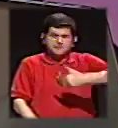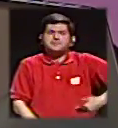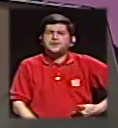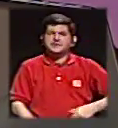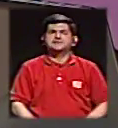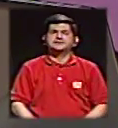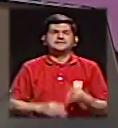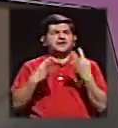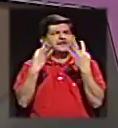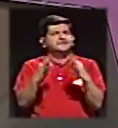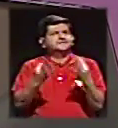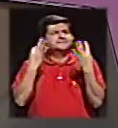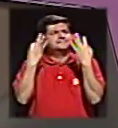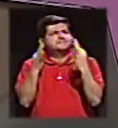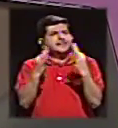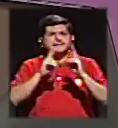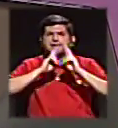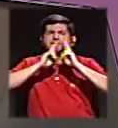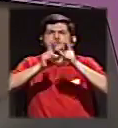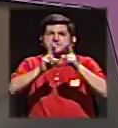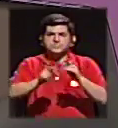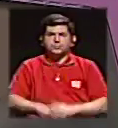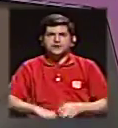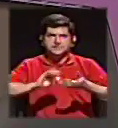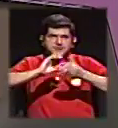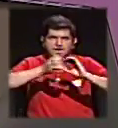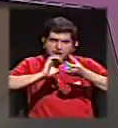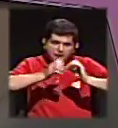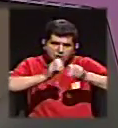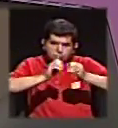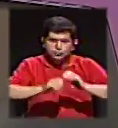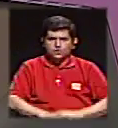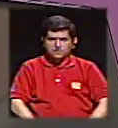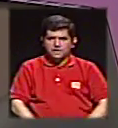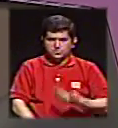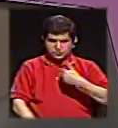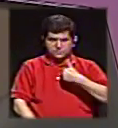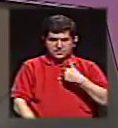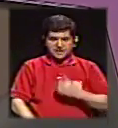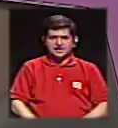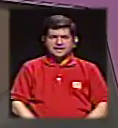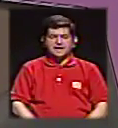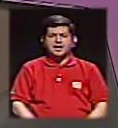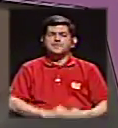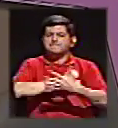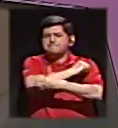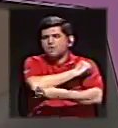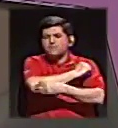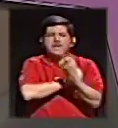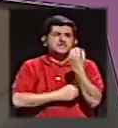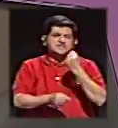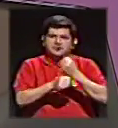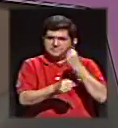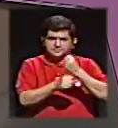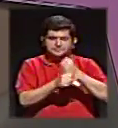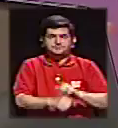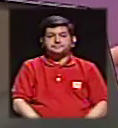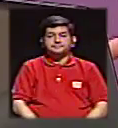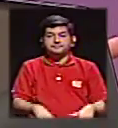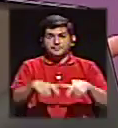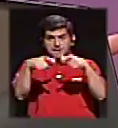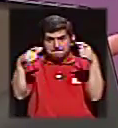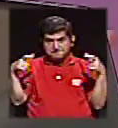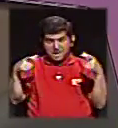por responder a las cifras estas que traemos, a las cifras de pobreza, desempleo. La